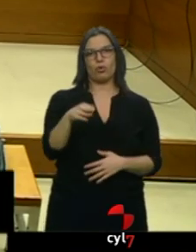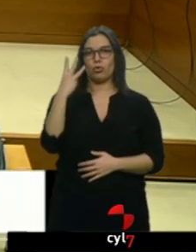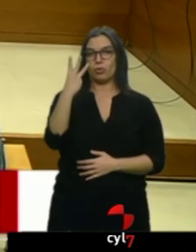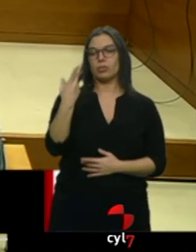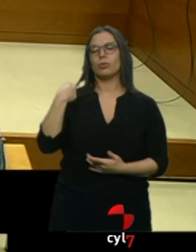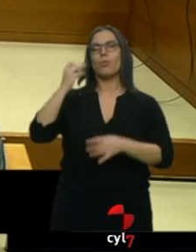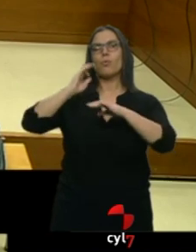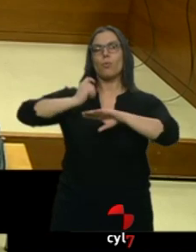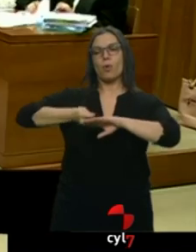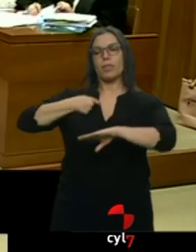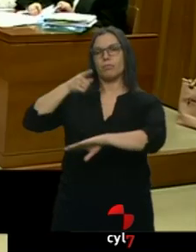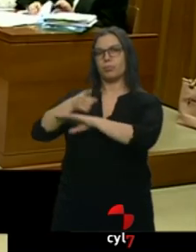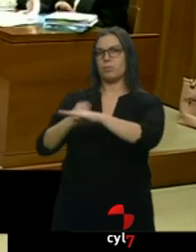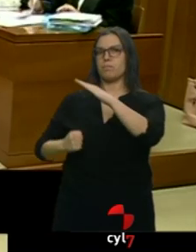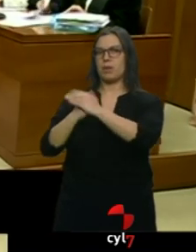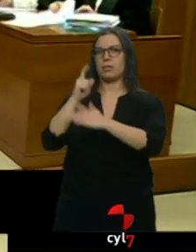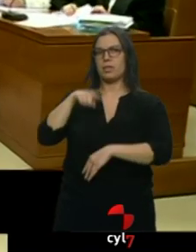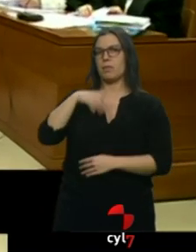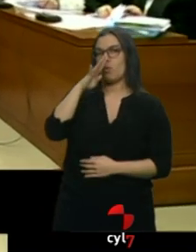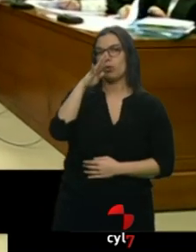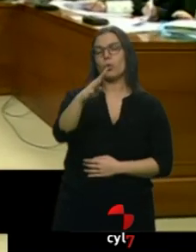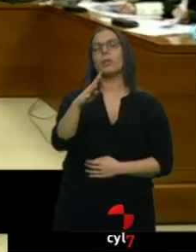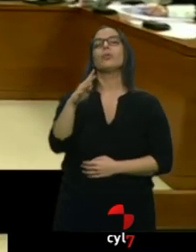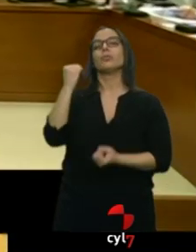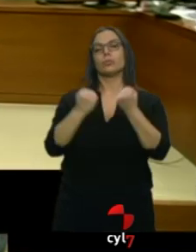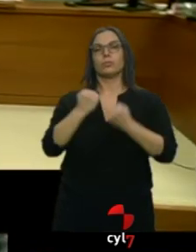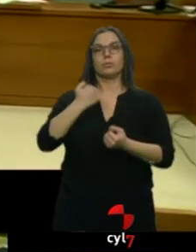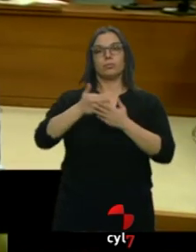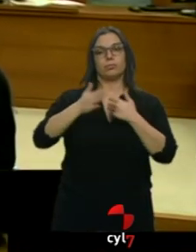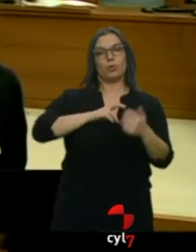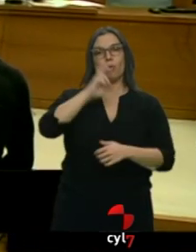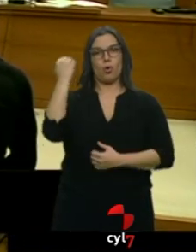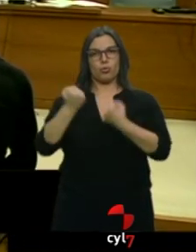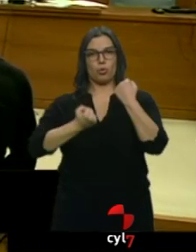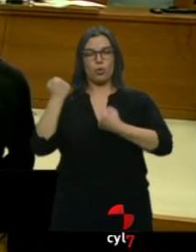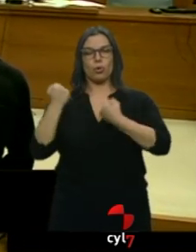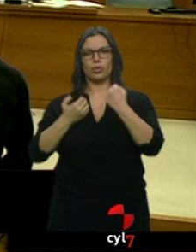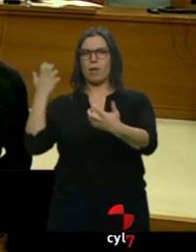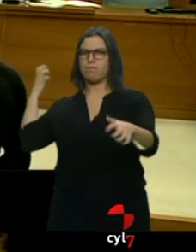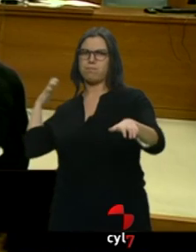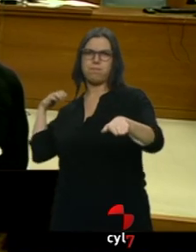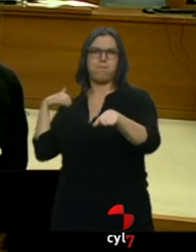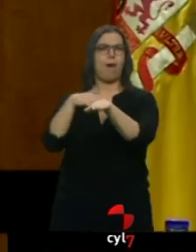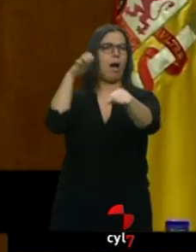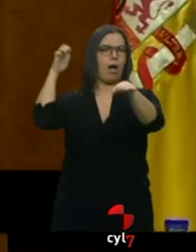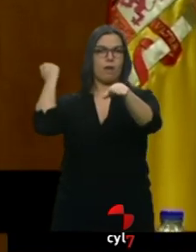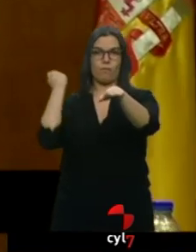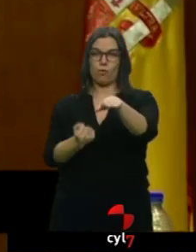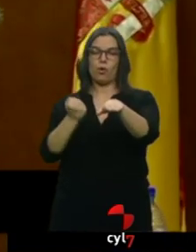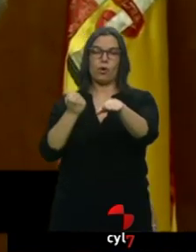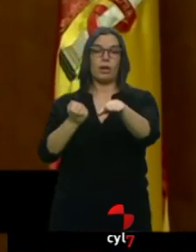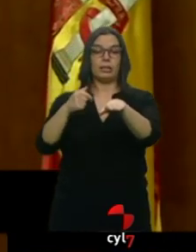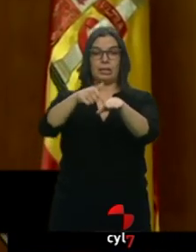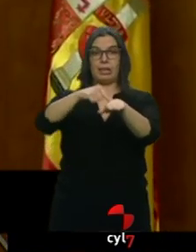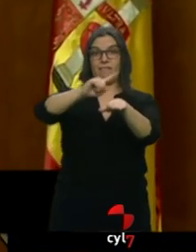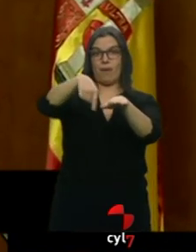prisión la máxima contemplada al conductor que conducía el otro vehículo y que impactó violentamente por detrás con el coche en el que viajaba la familia. El